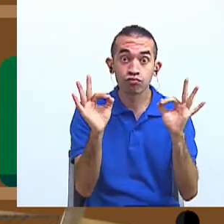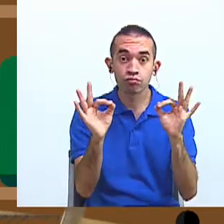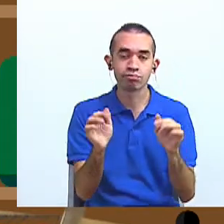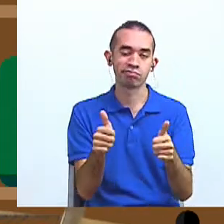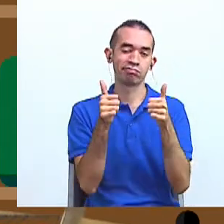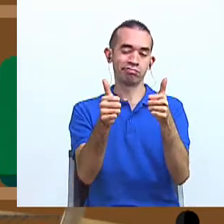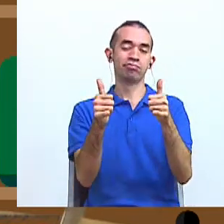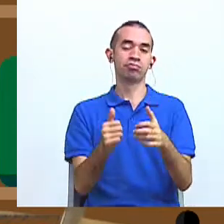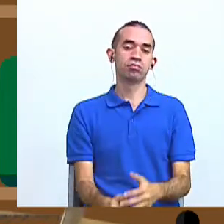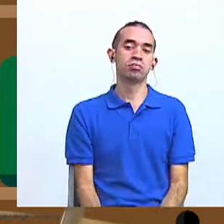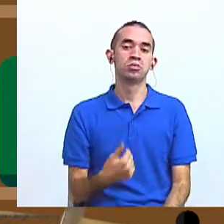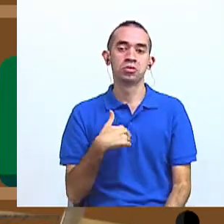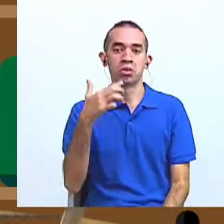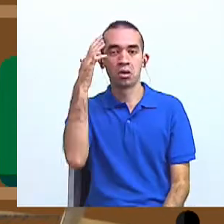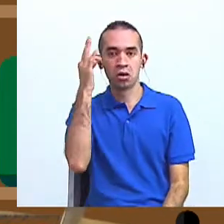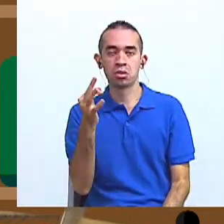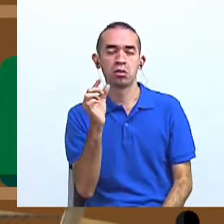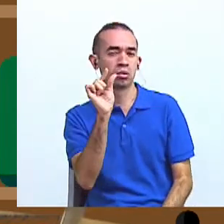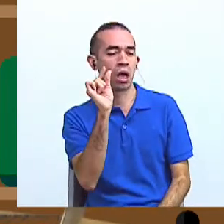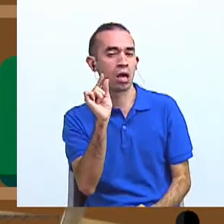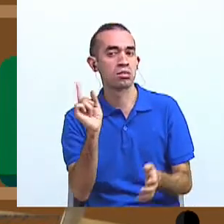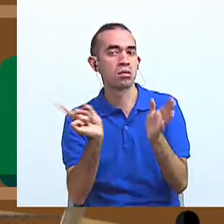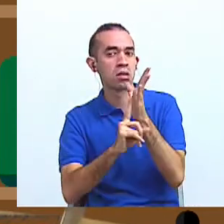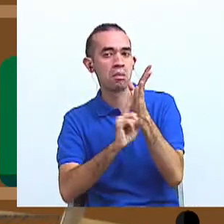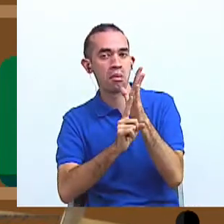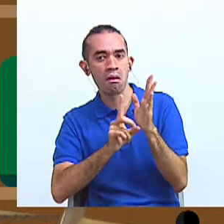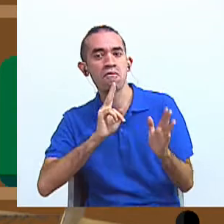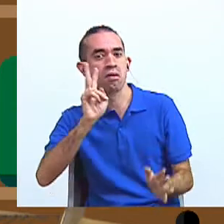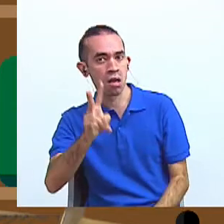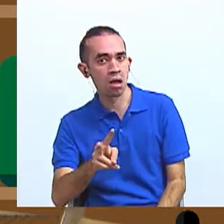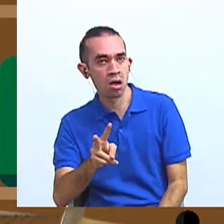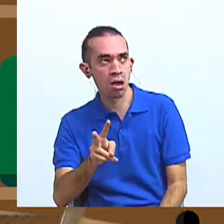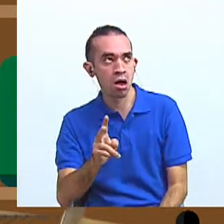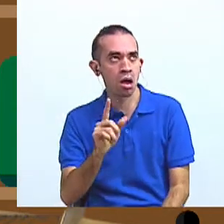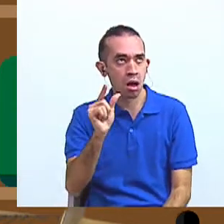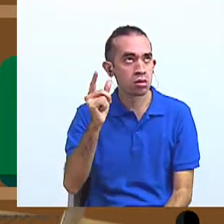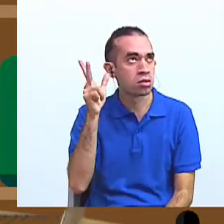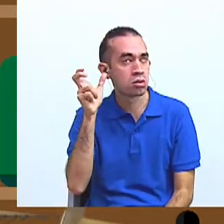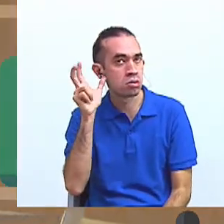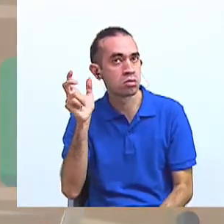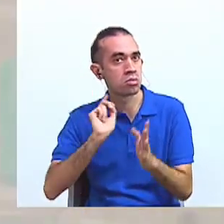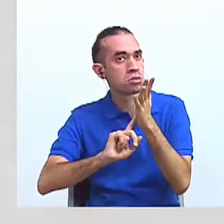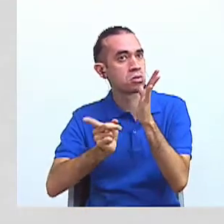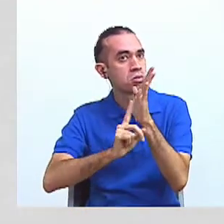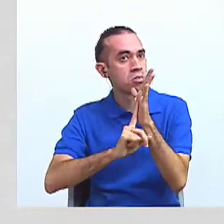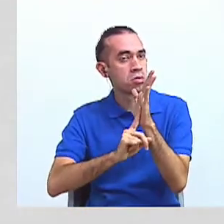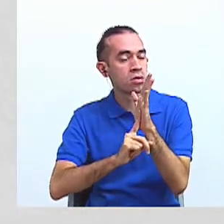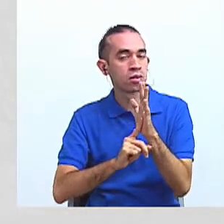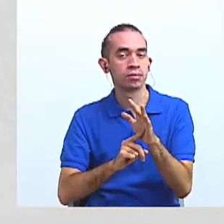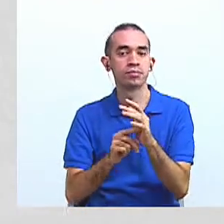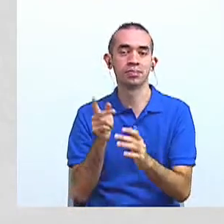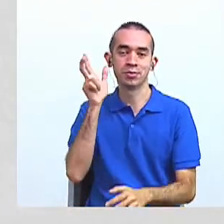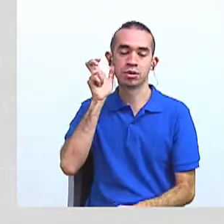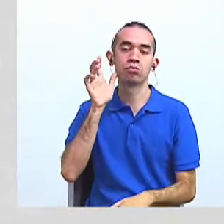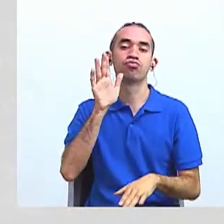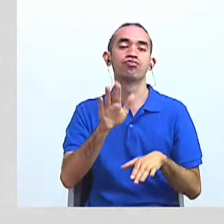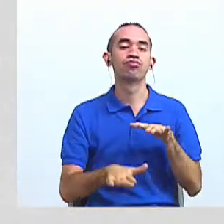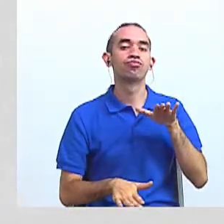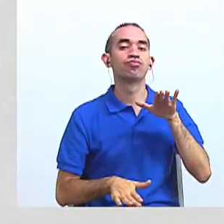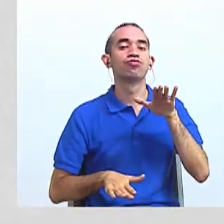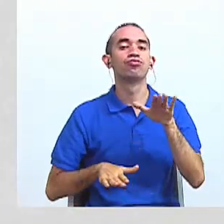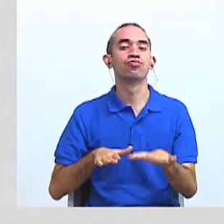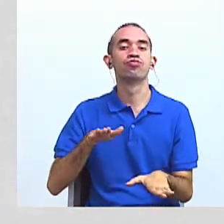Perfecto. Porque yo creo que ya va a sonar el timbre. ¿Verdad, señor productor? ¿Que va a sonar el timbre? ¿De acuerdo?